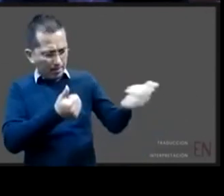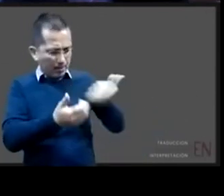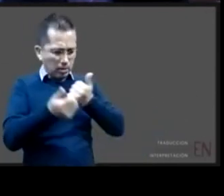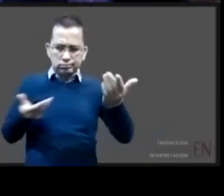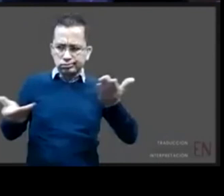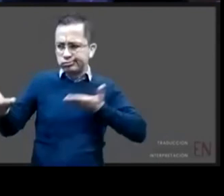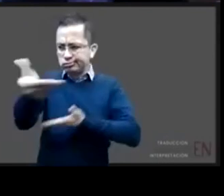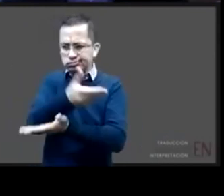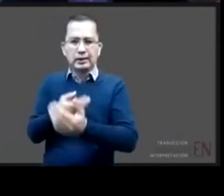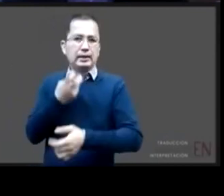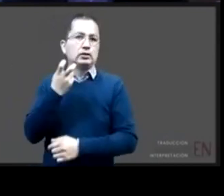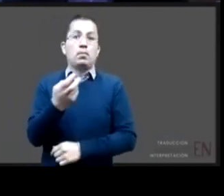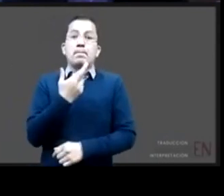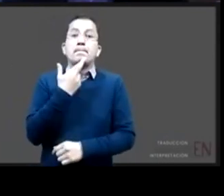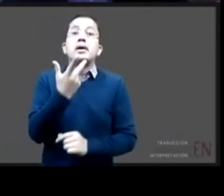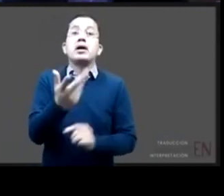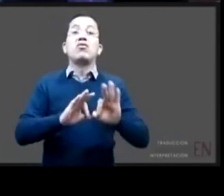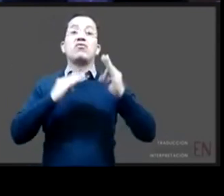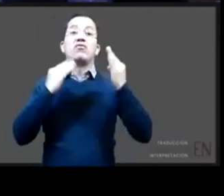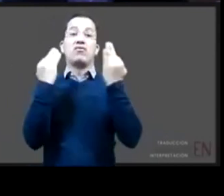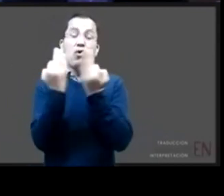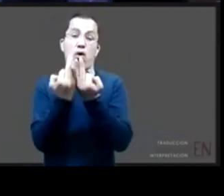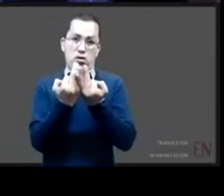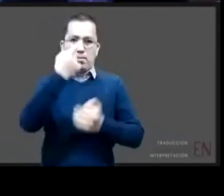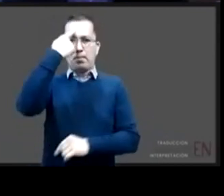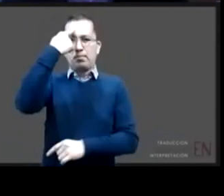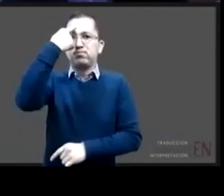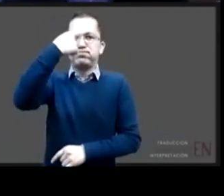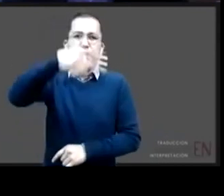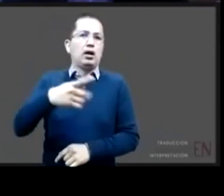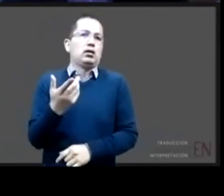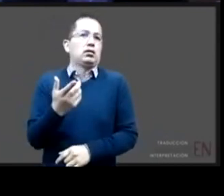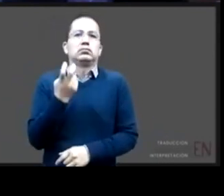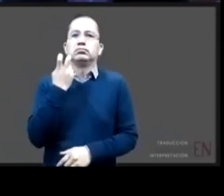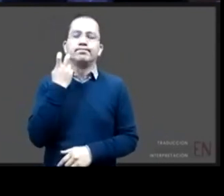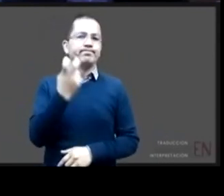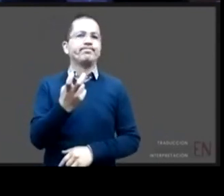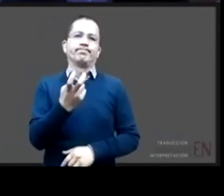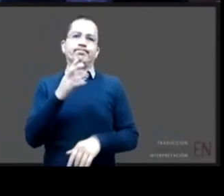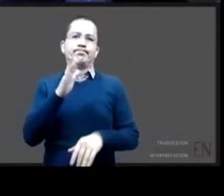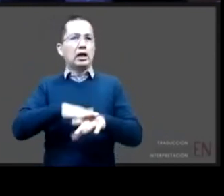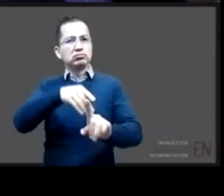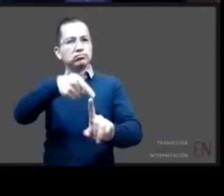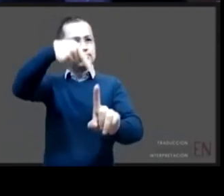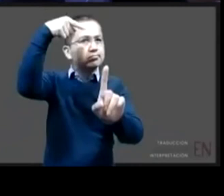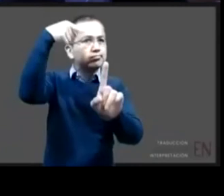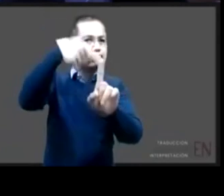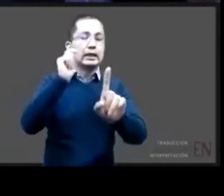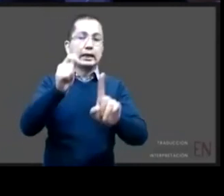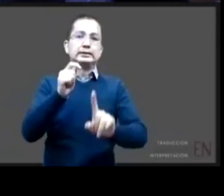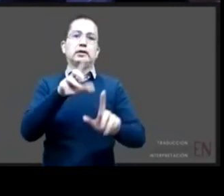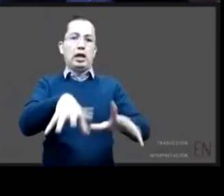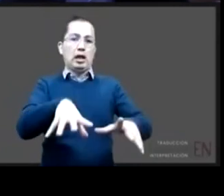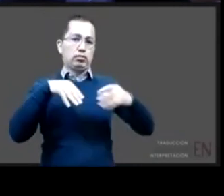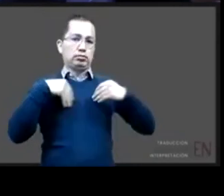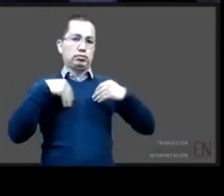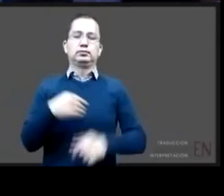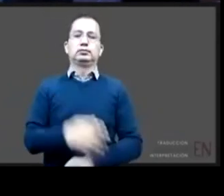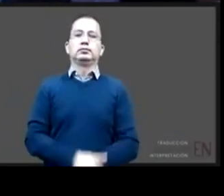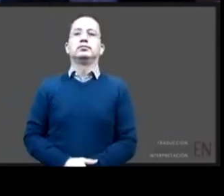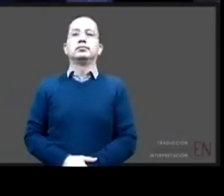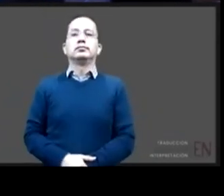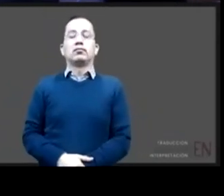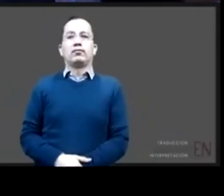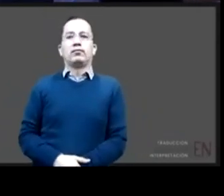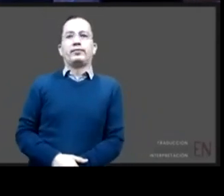con una visión muy dirigida a este a este objetivo que es el de la adopción bien pues